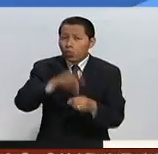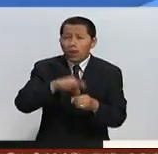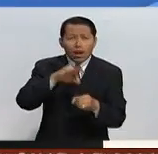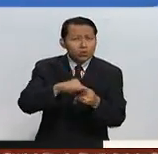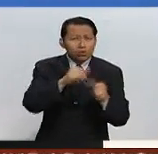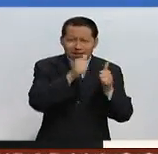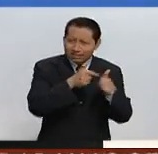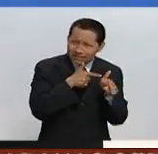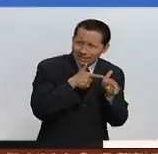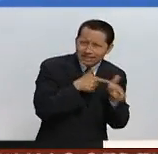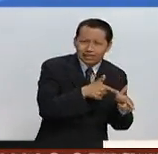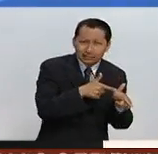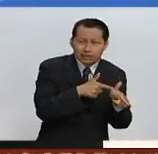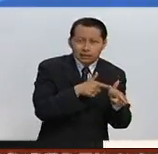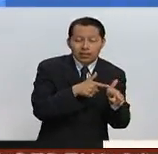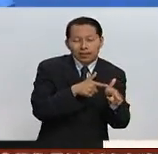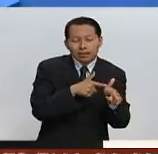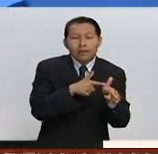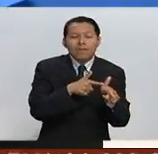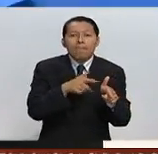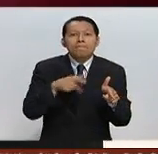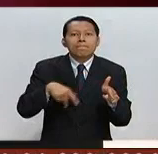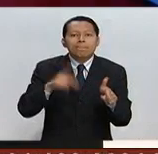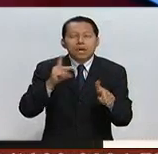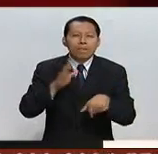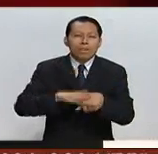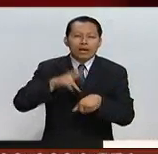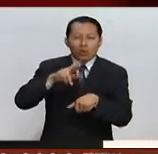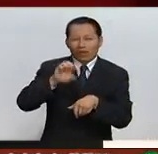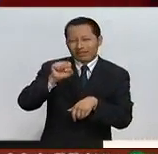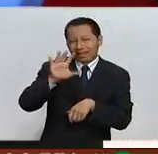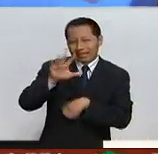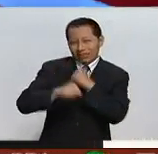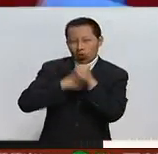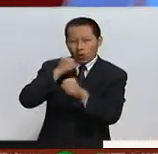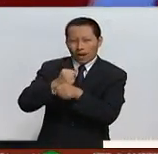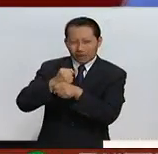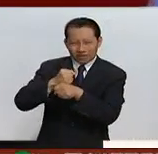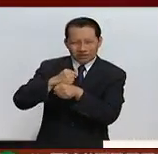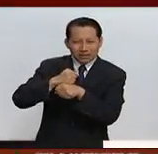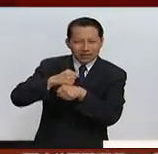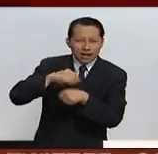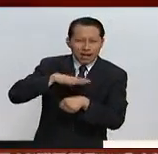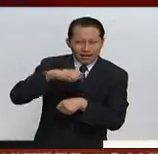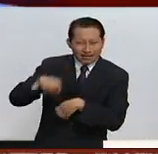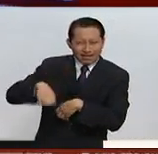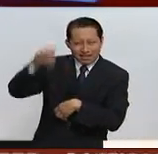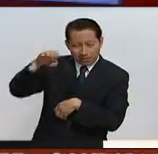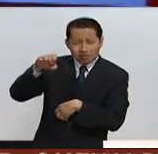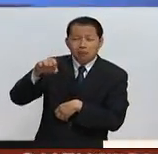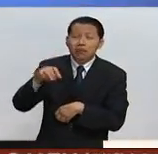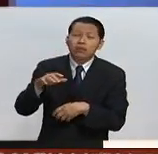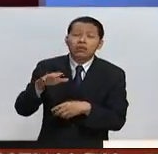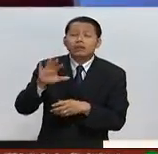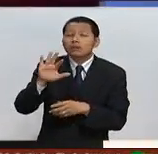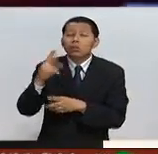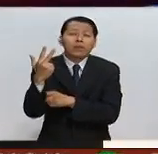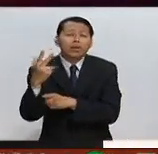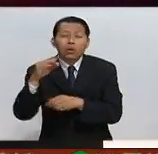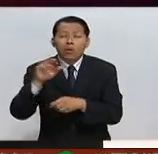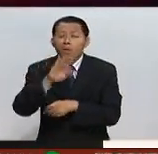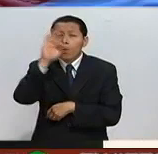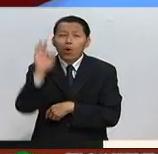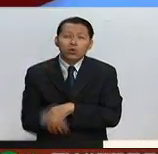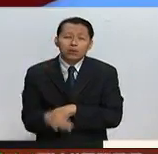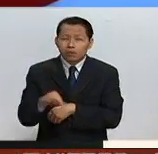con el 64%, pero los mayores de 65 años, la población mayor de 65 años votó en un 58%